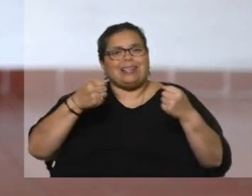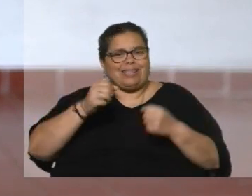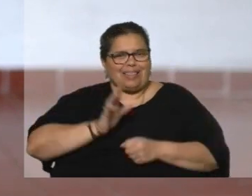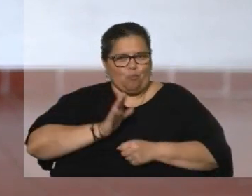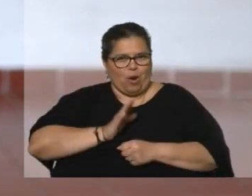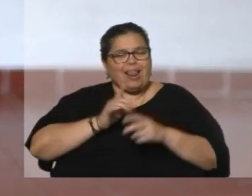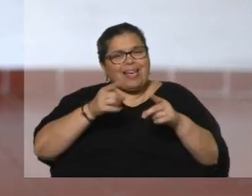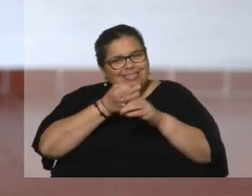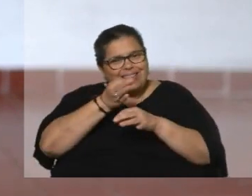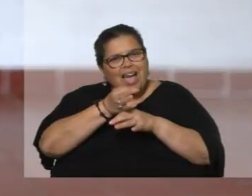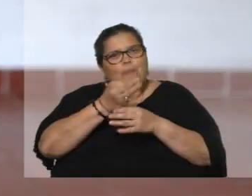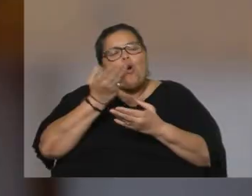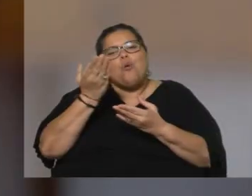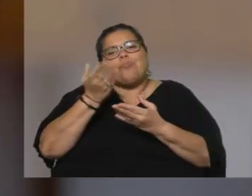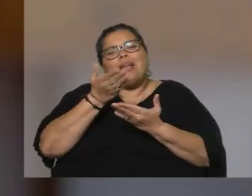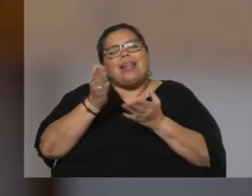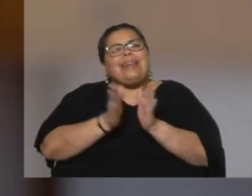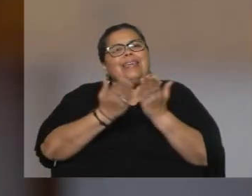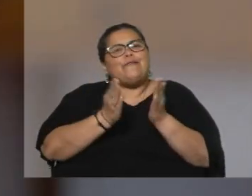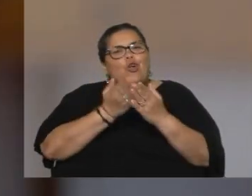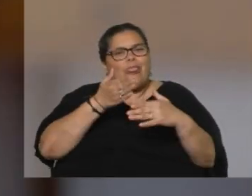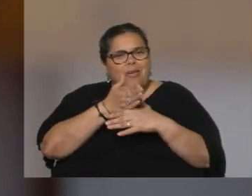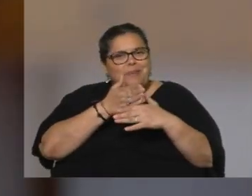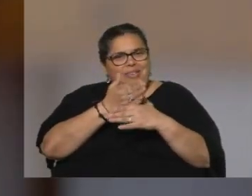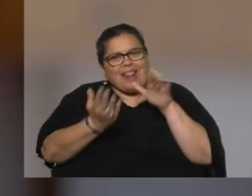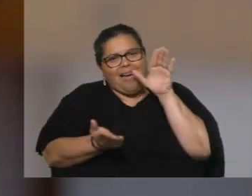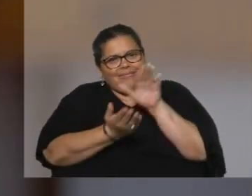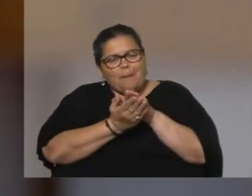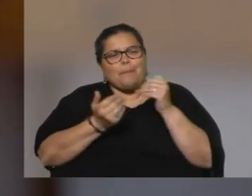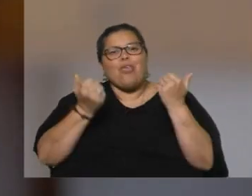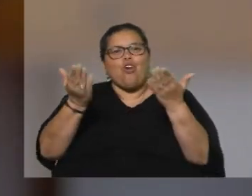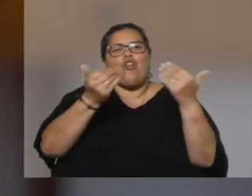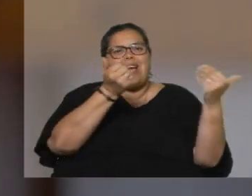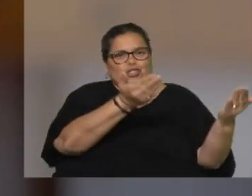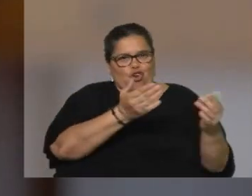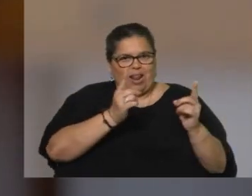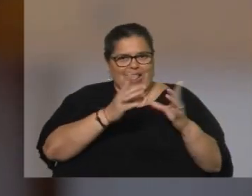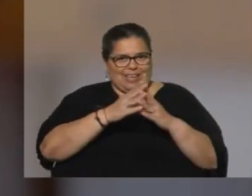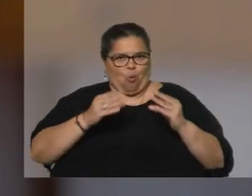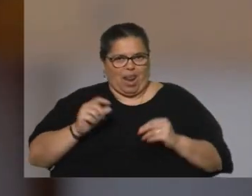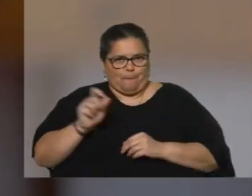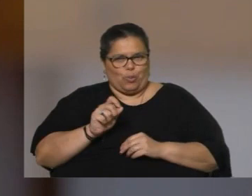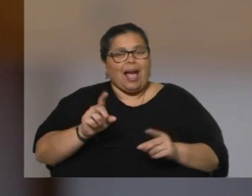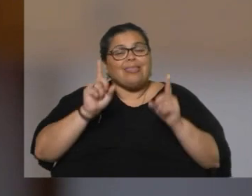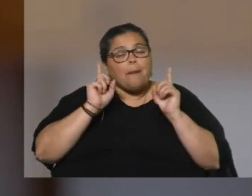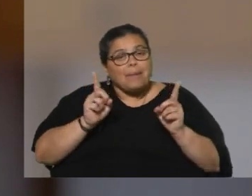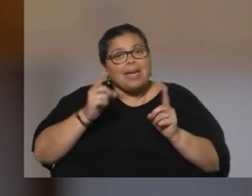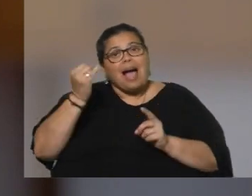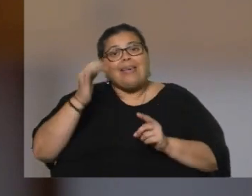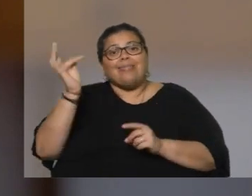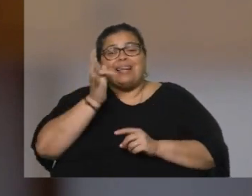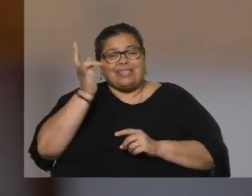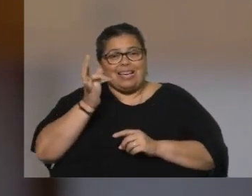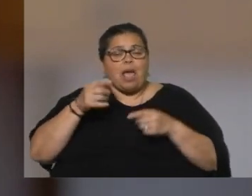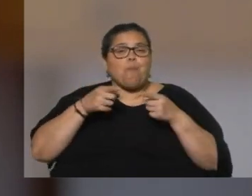libros de madera, que son donados a las escuelas públicas. Y tenemos talleres en Puntas Rieles. Y tenemos Nexo con otras